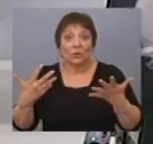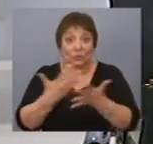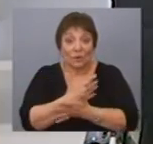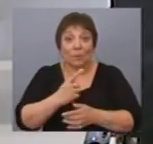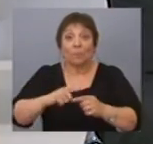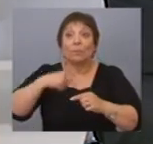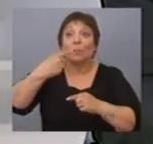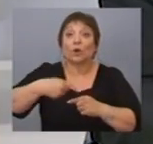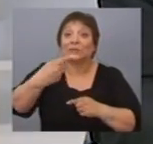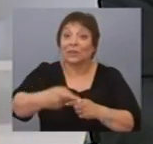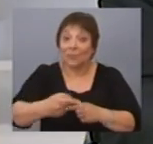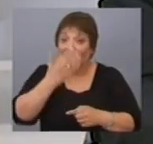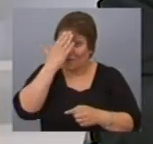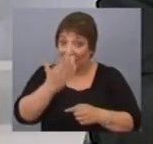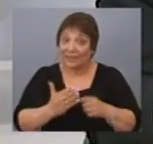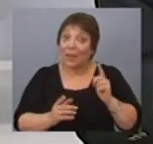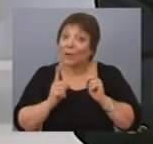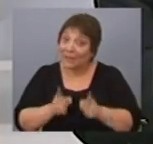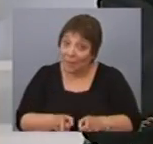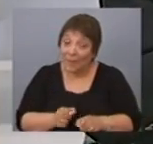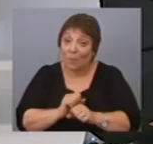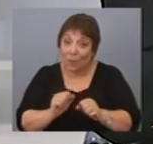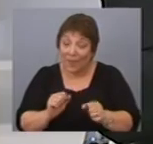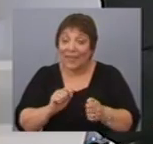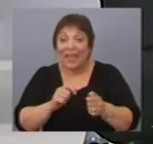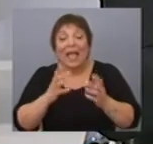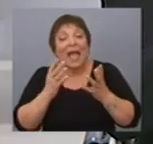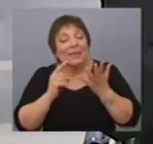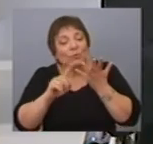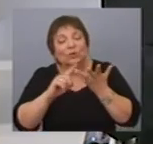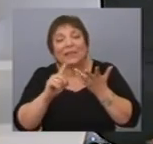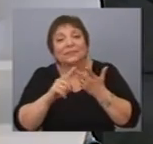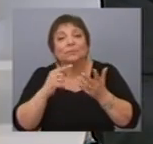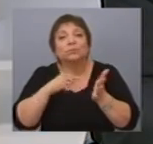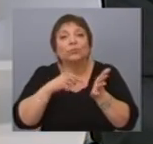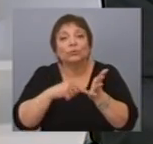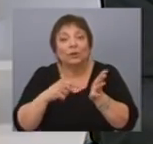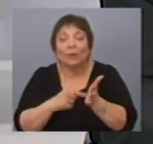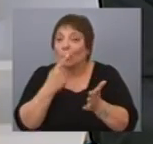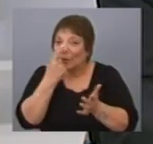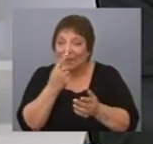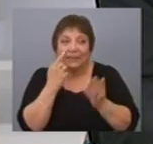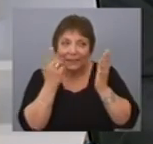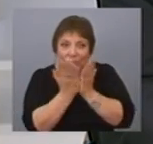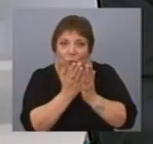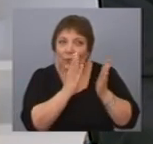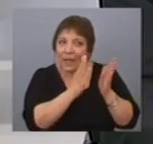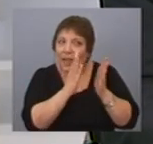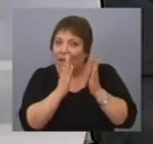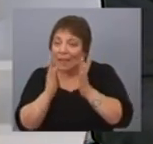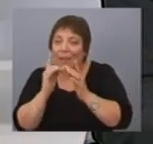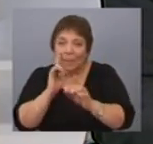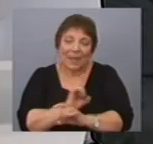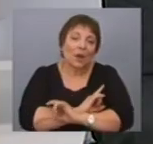próximas elecciones también al Frente Amplio. Hay un conjunto de factores que es muy interesante ver y estudiar, pero